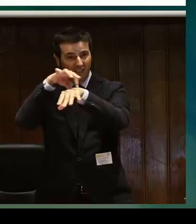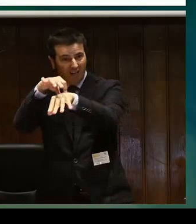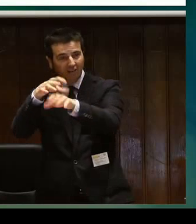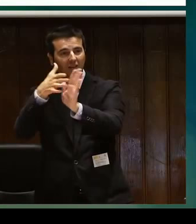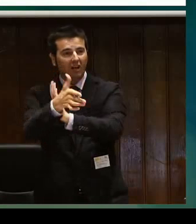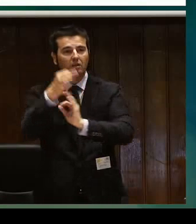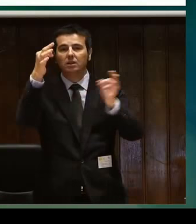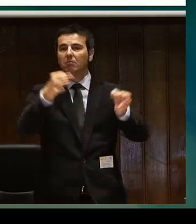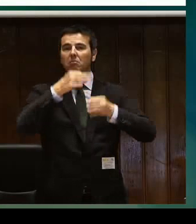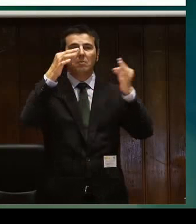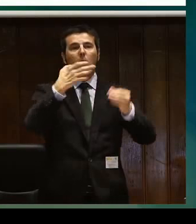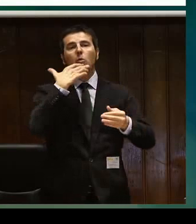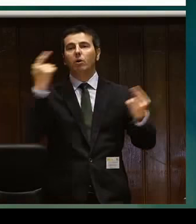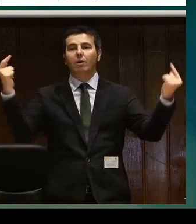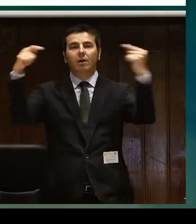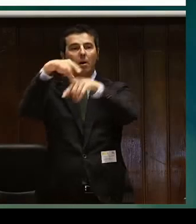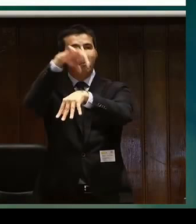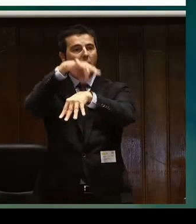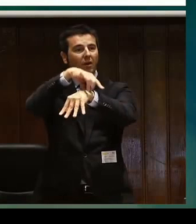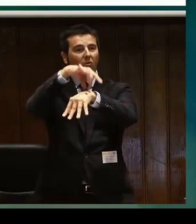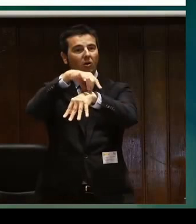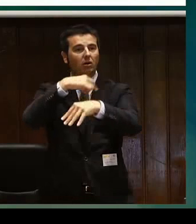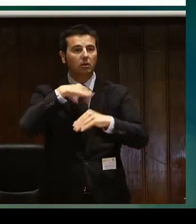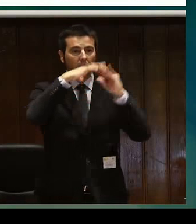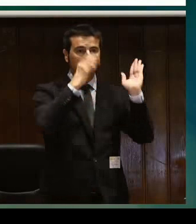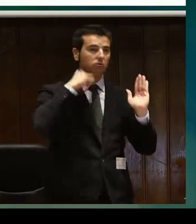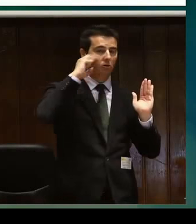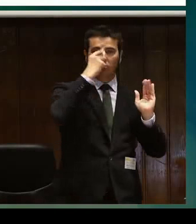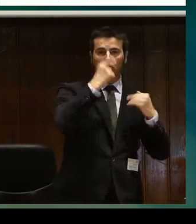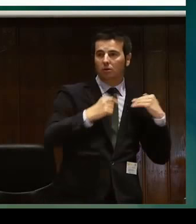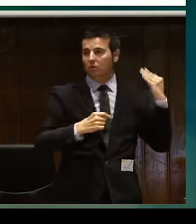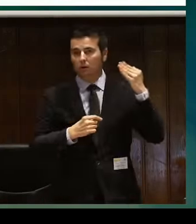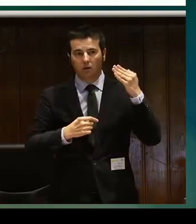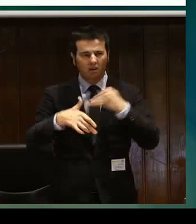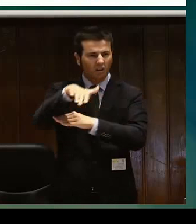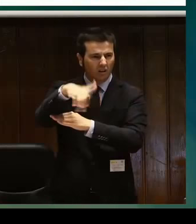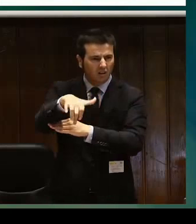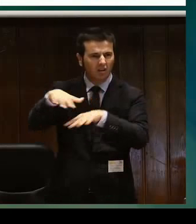¿por qué esta diferencia? para empezar en la palabra ¿por qué guía? porque